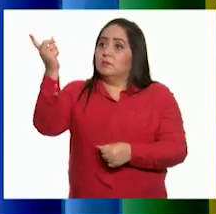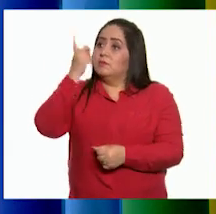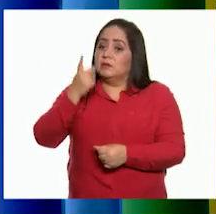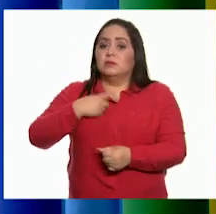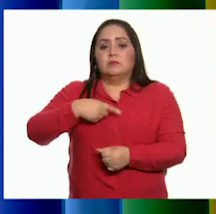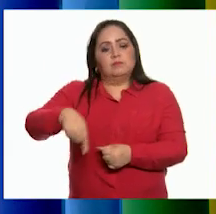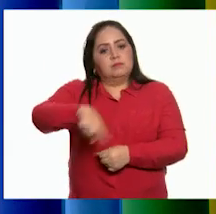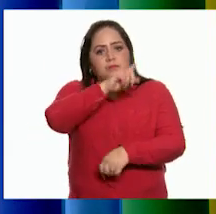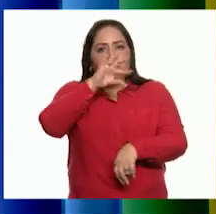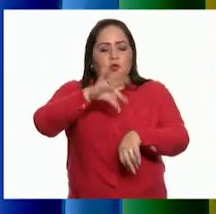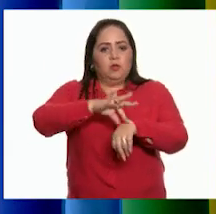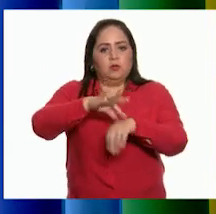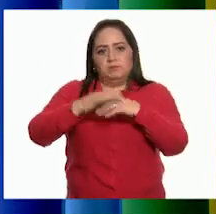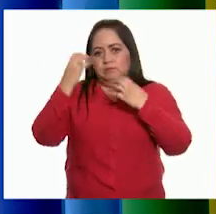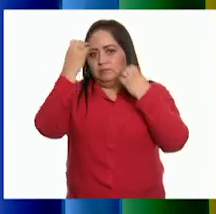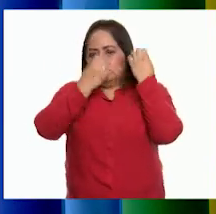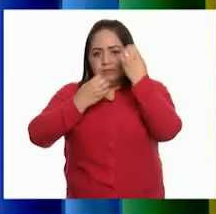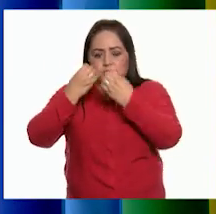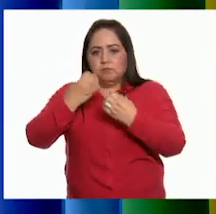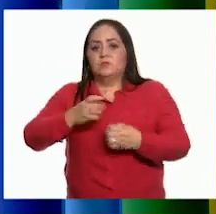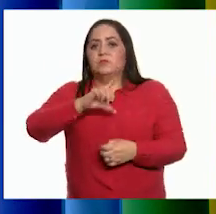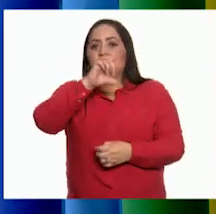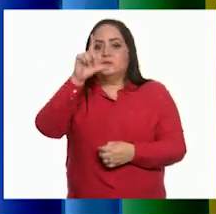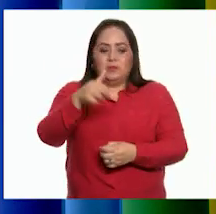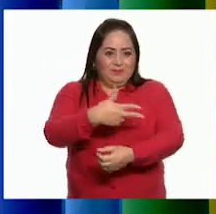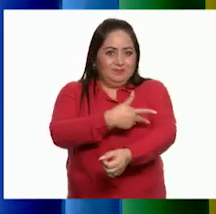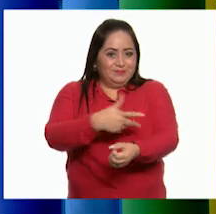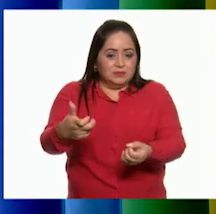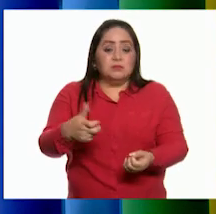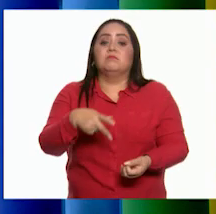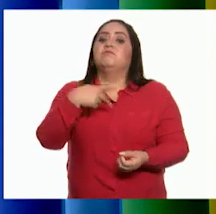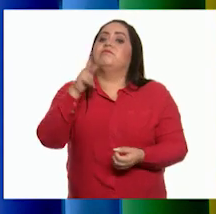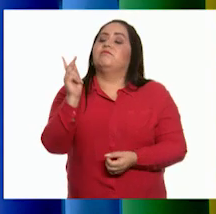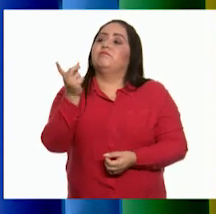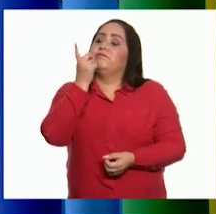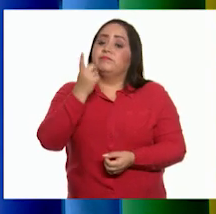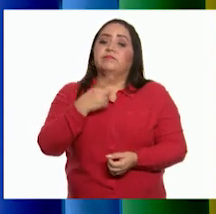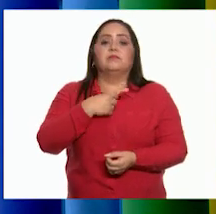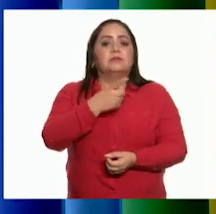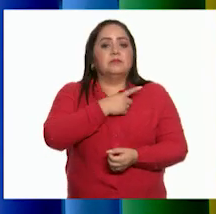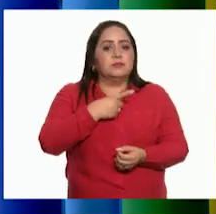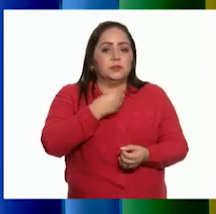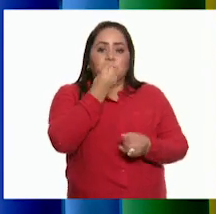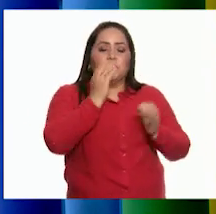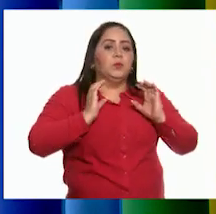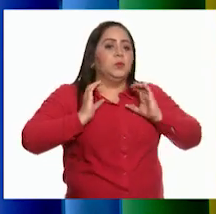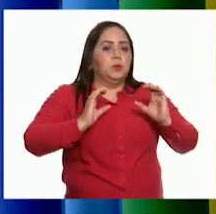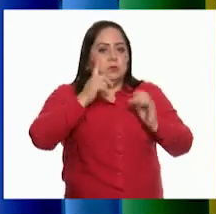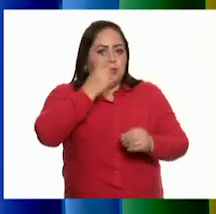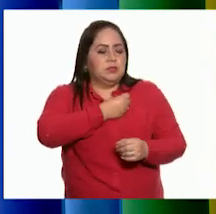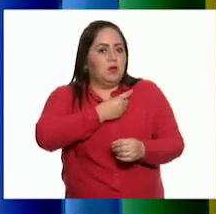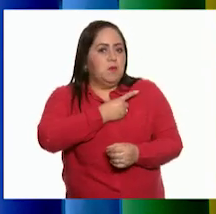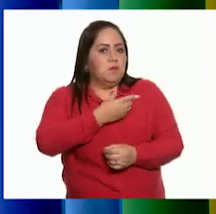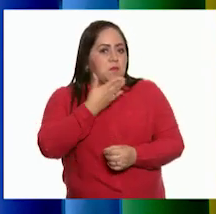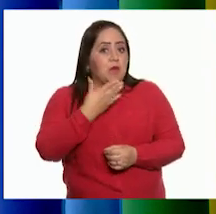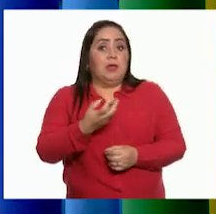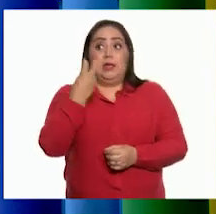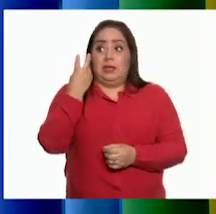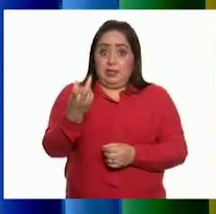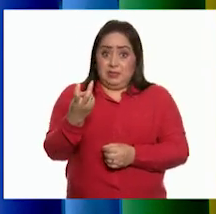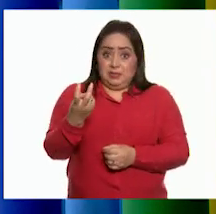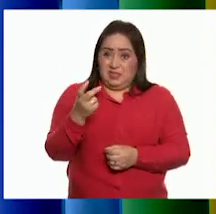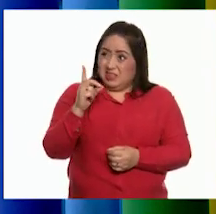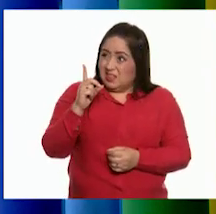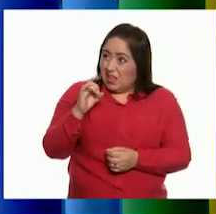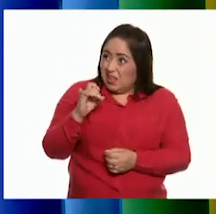me hicieran un estudio clínico. Después de que salieron los resultados, me dijo que debería de hacer dieta para mejorar mi salud. ¿Dieta?